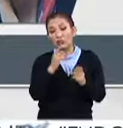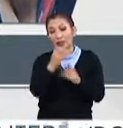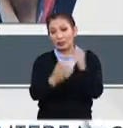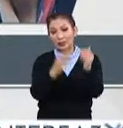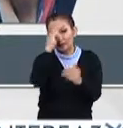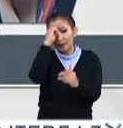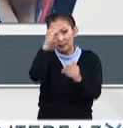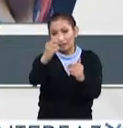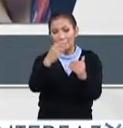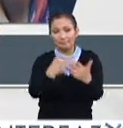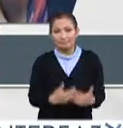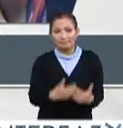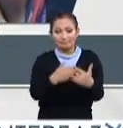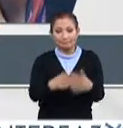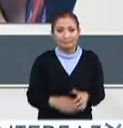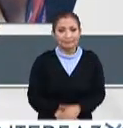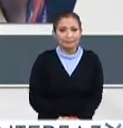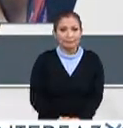de la inteligencia artificial?